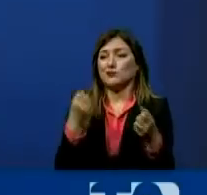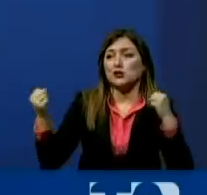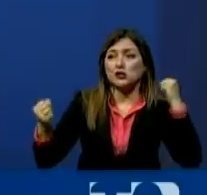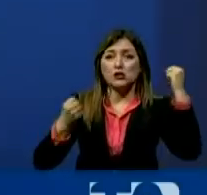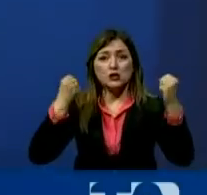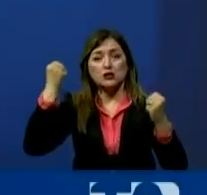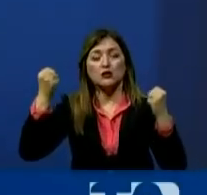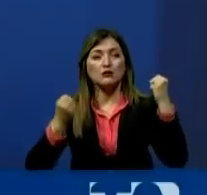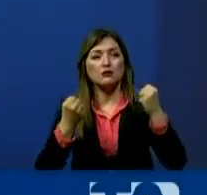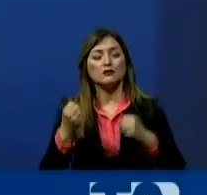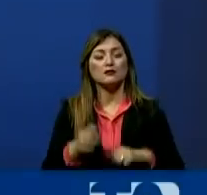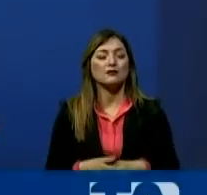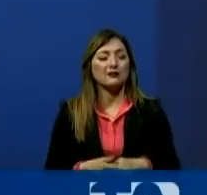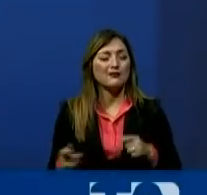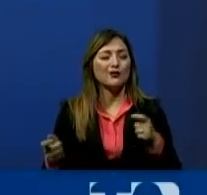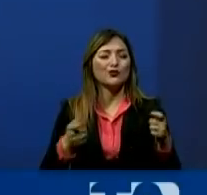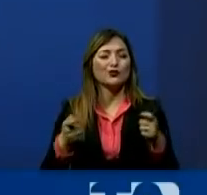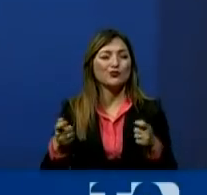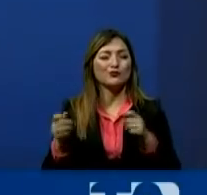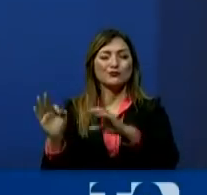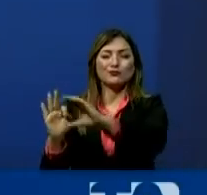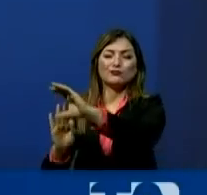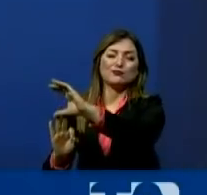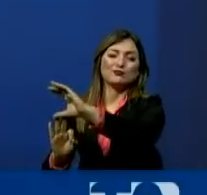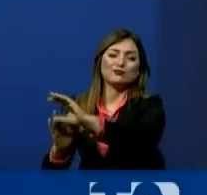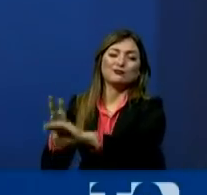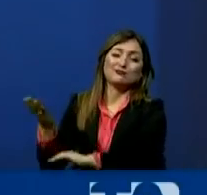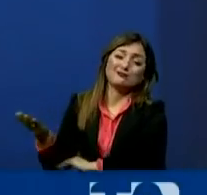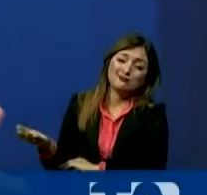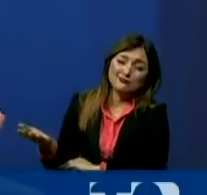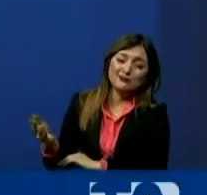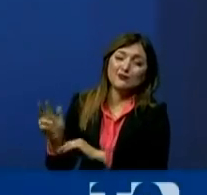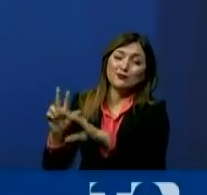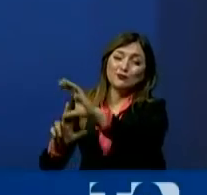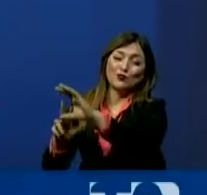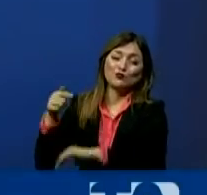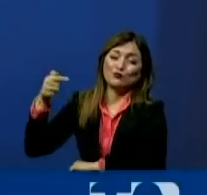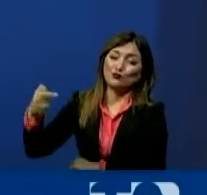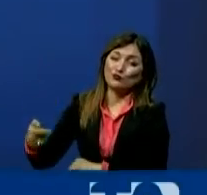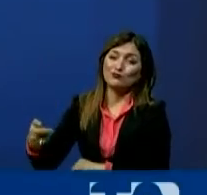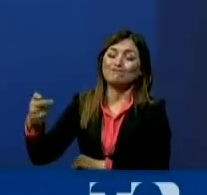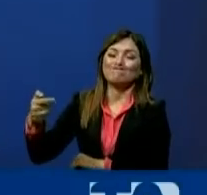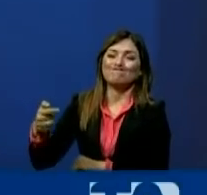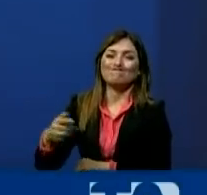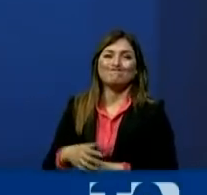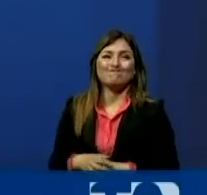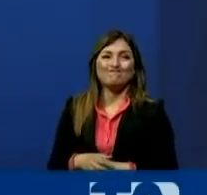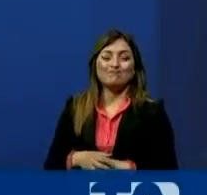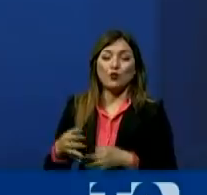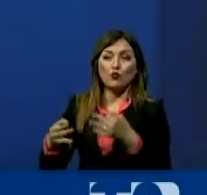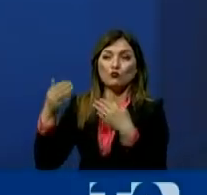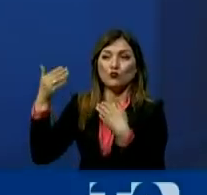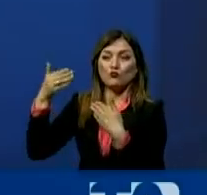desesperados por controlar el Consejo de Participación Ciudadana que en próximos días van a